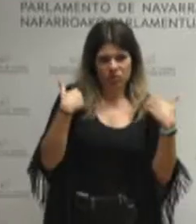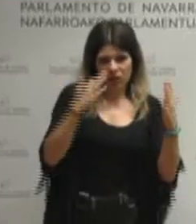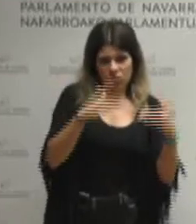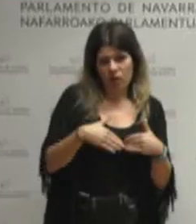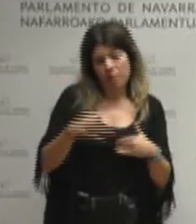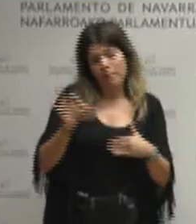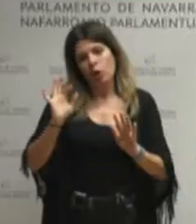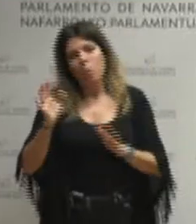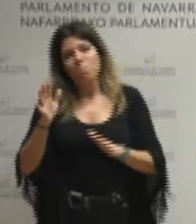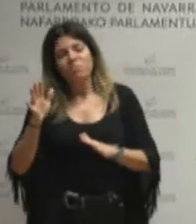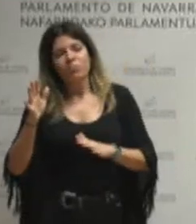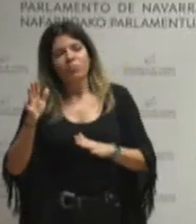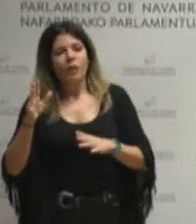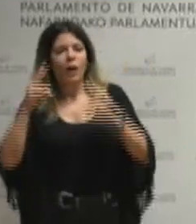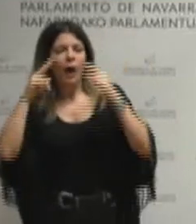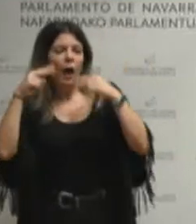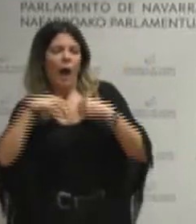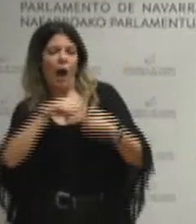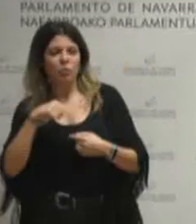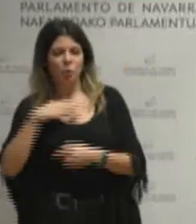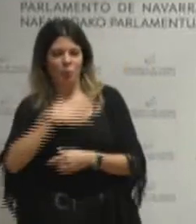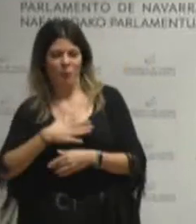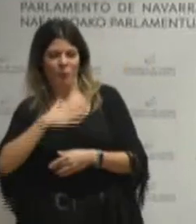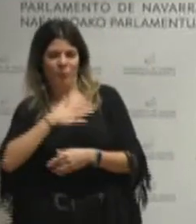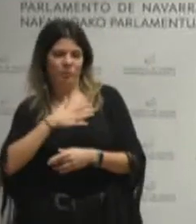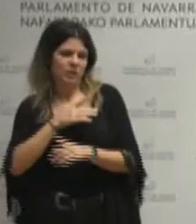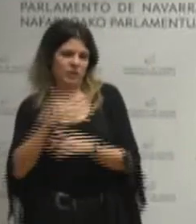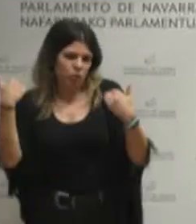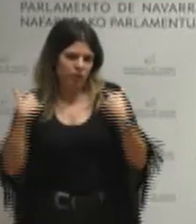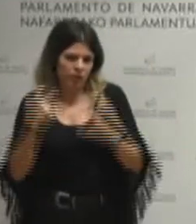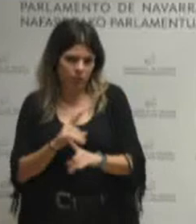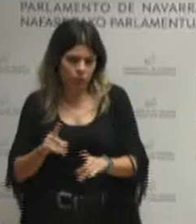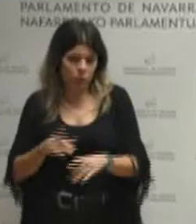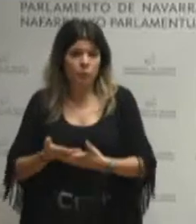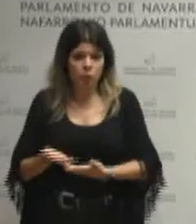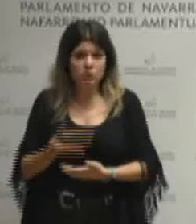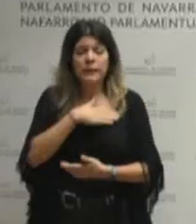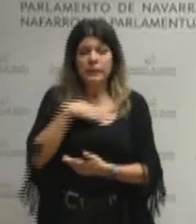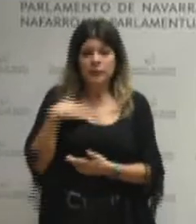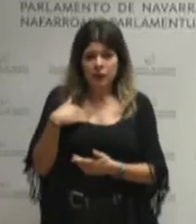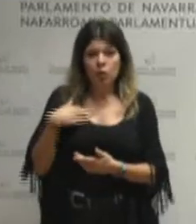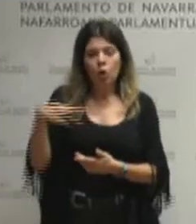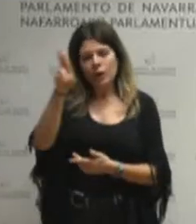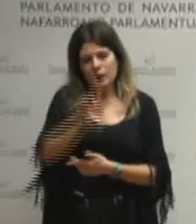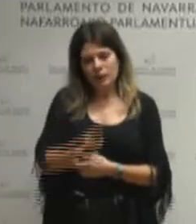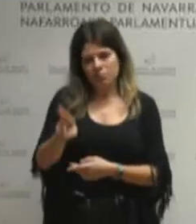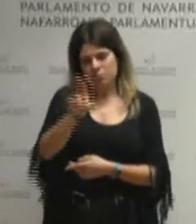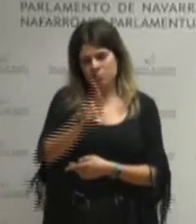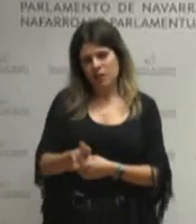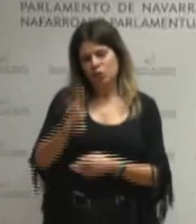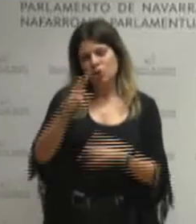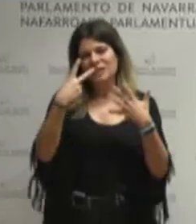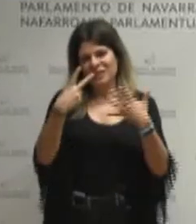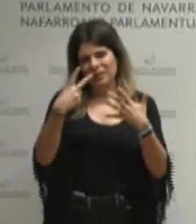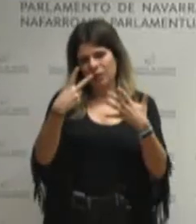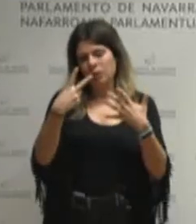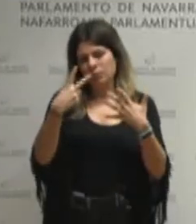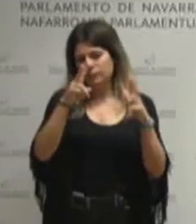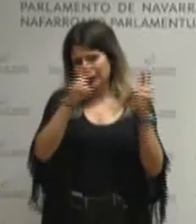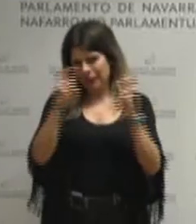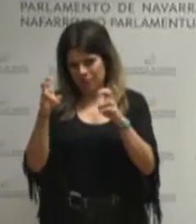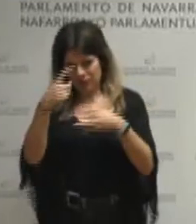por nuestra parte. Y yo me gustaría hacer un repaso en siete aspectos. Vamos a